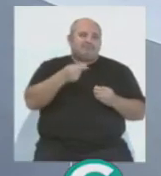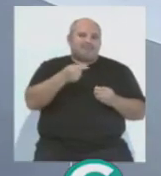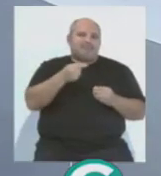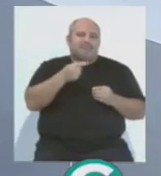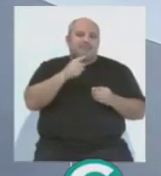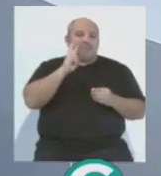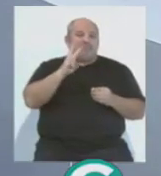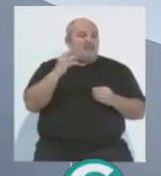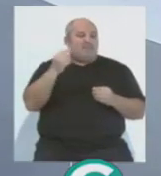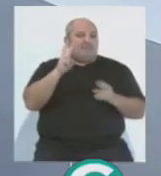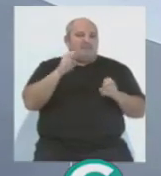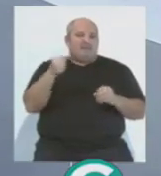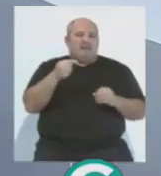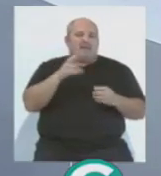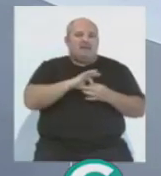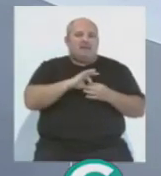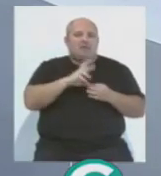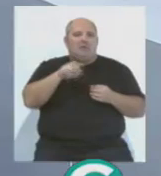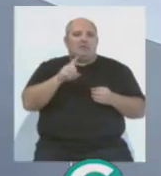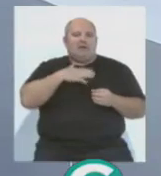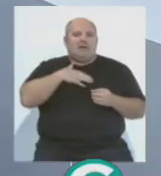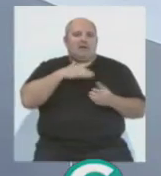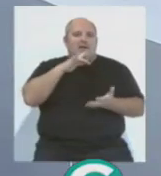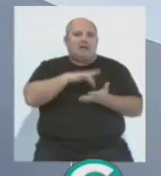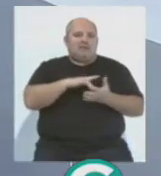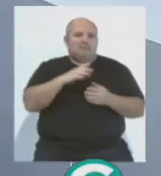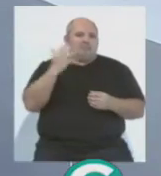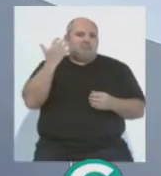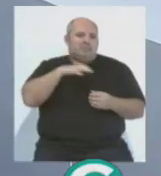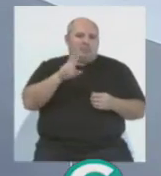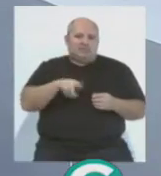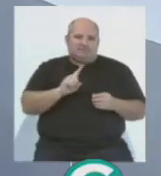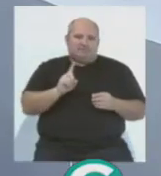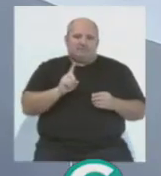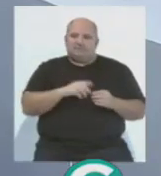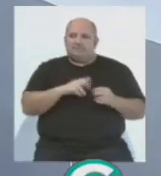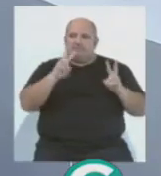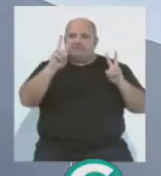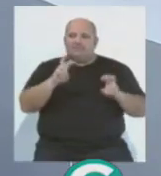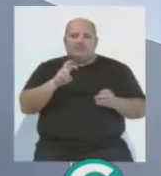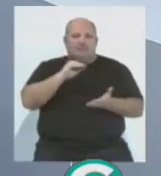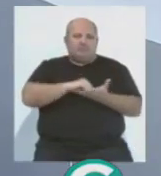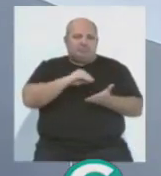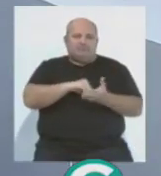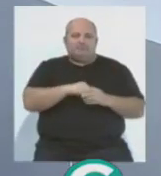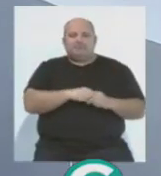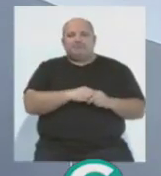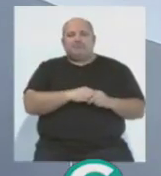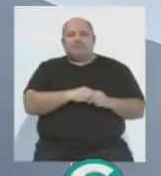lo que vamos a ver ahora es que no es un hecho esporádico. Es algo que sucede